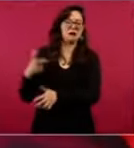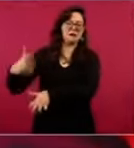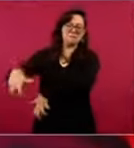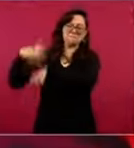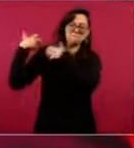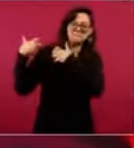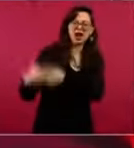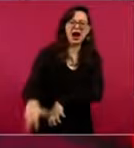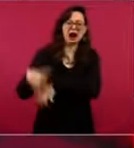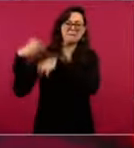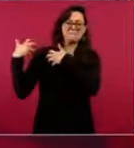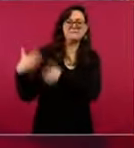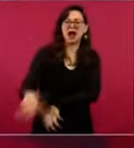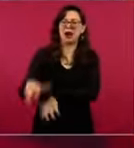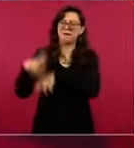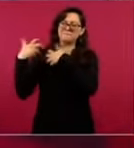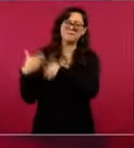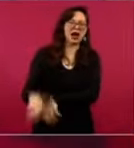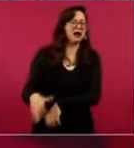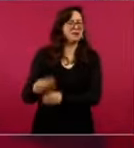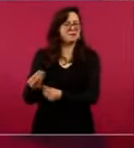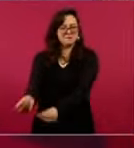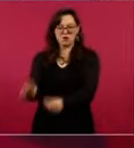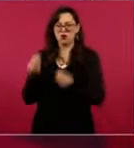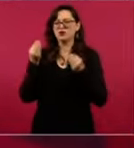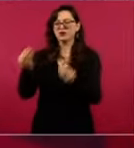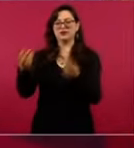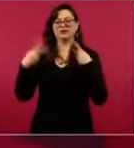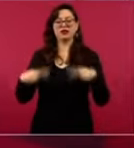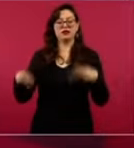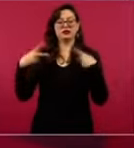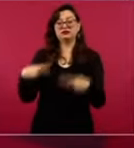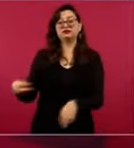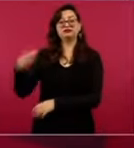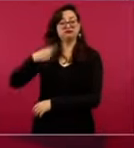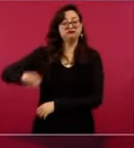en la historia del país,